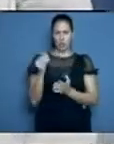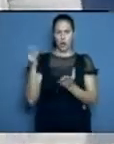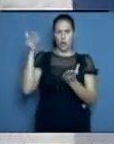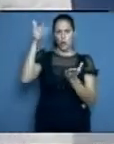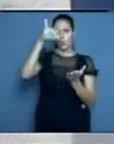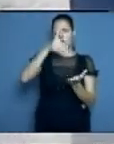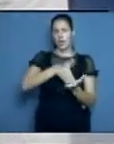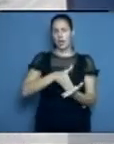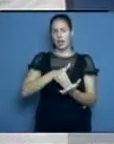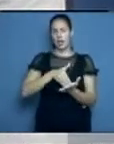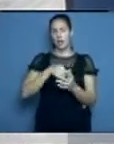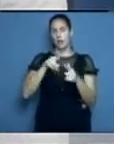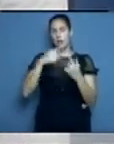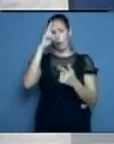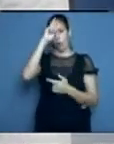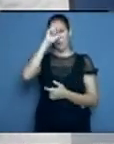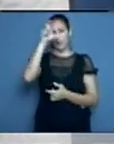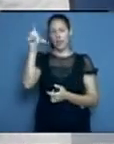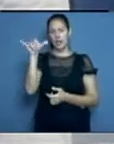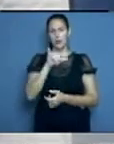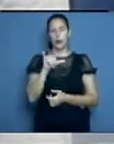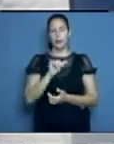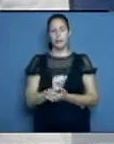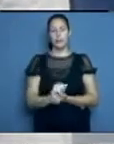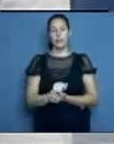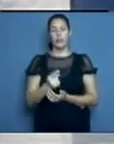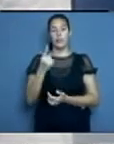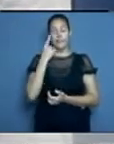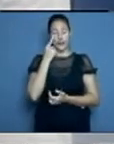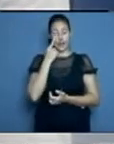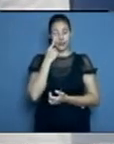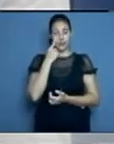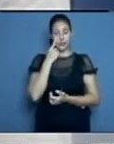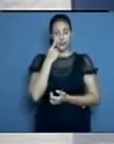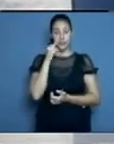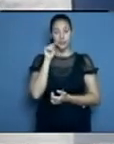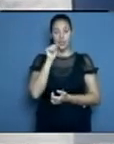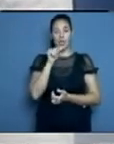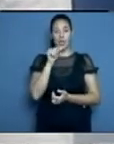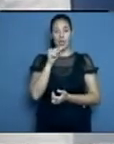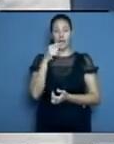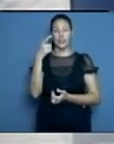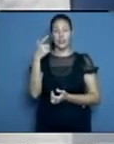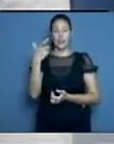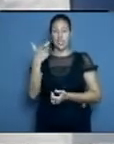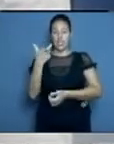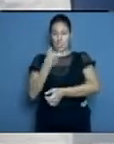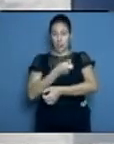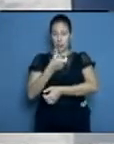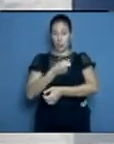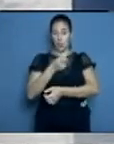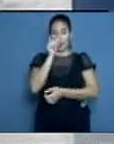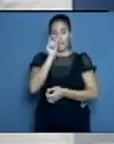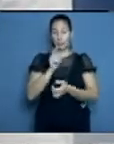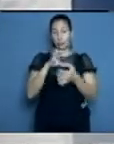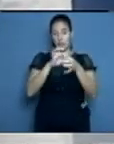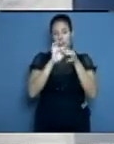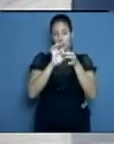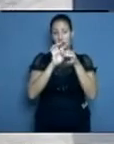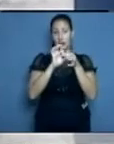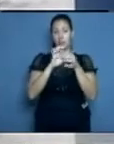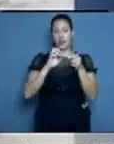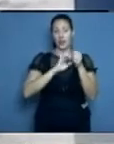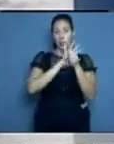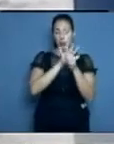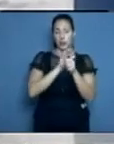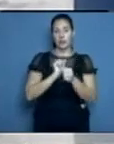Nosotros lo distribuimos. En estos momentos se está haciendo una distribución de interferón para el 100% de las unidades donde lo llevan. Que